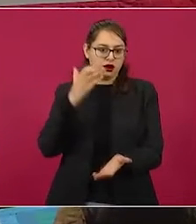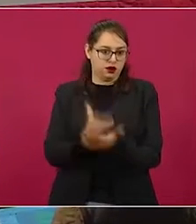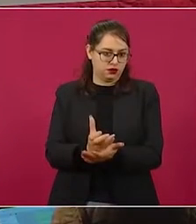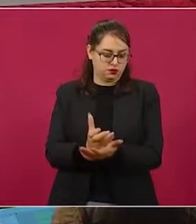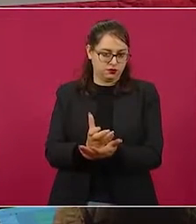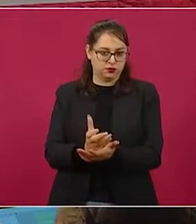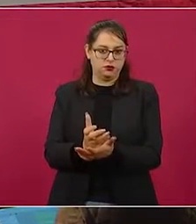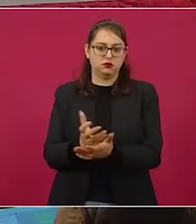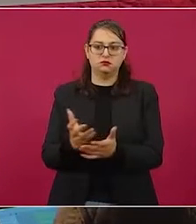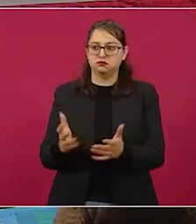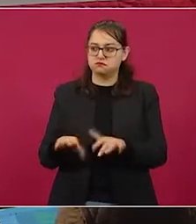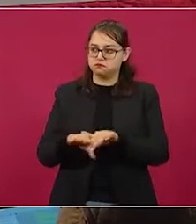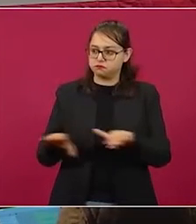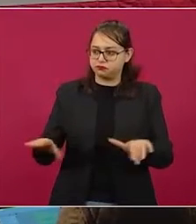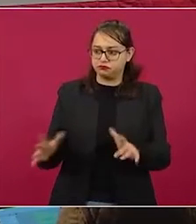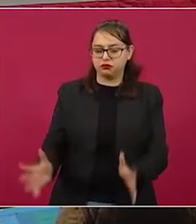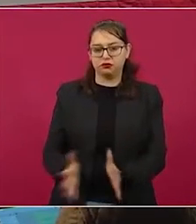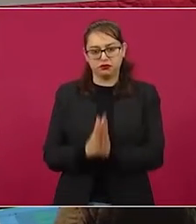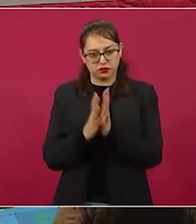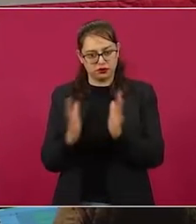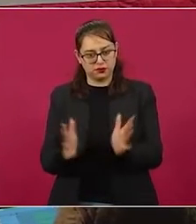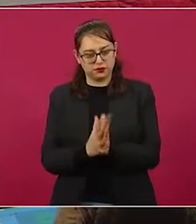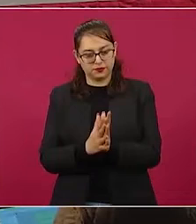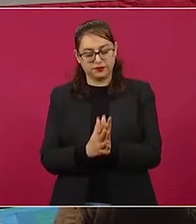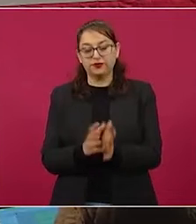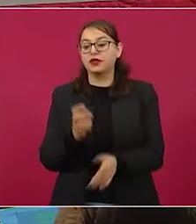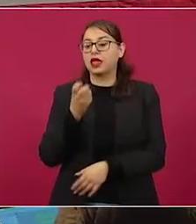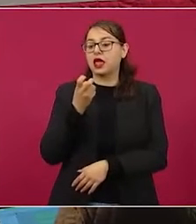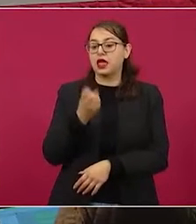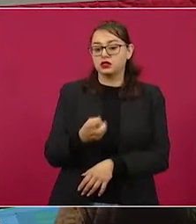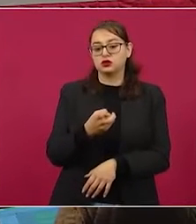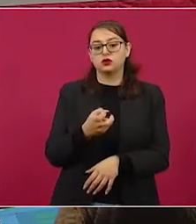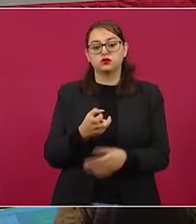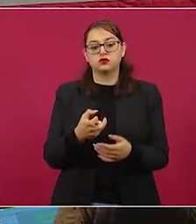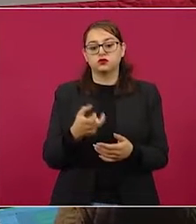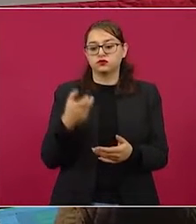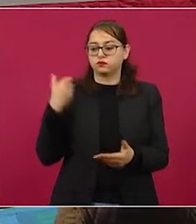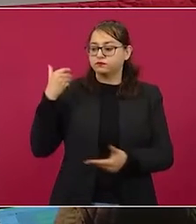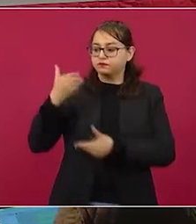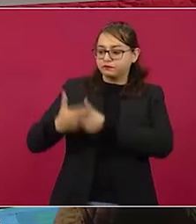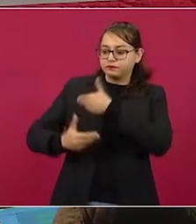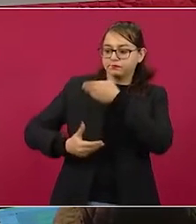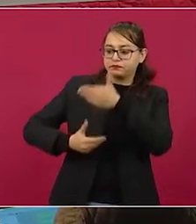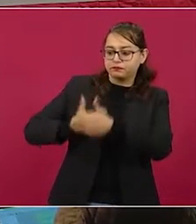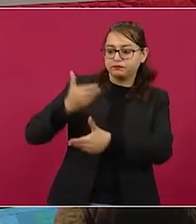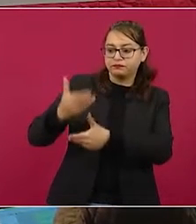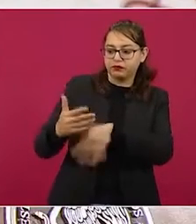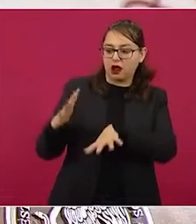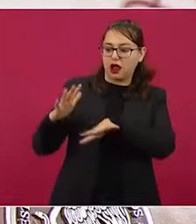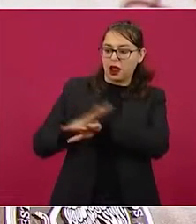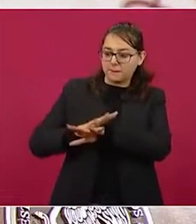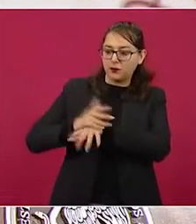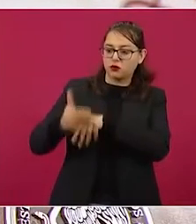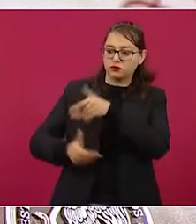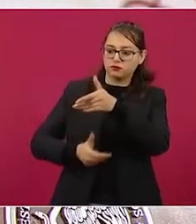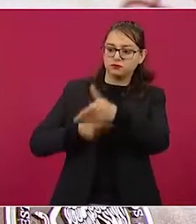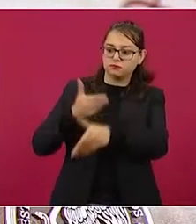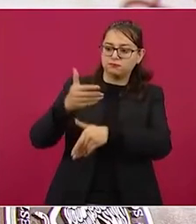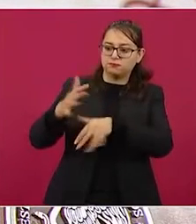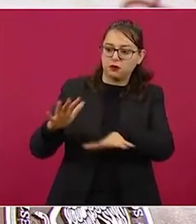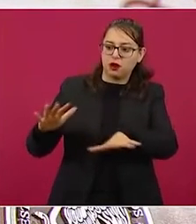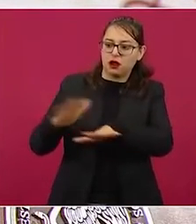que está intentando mostrar son esas transformaciones que sufrimos como